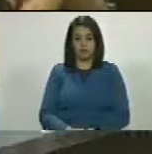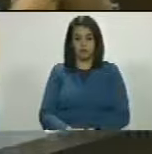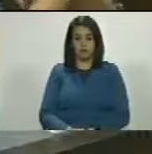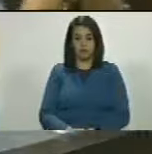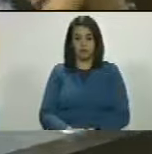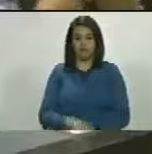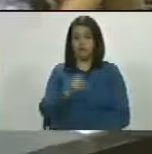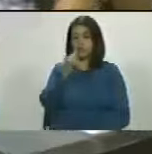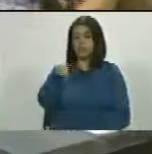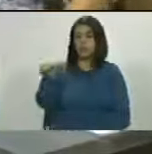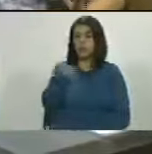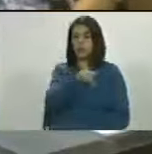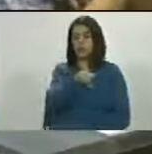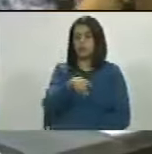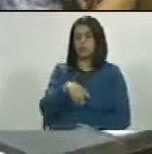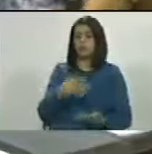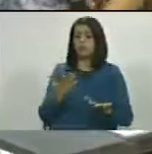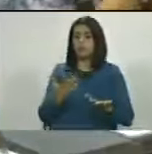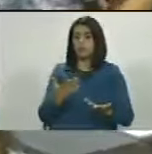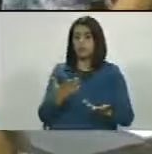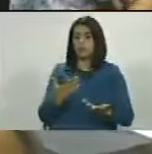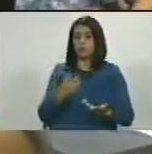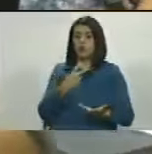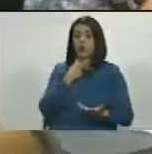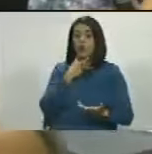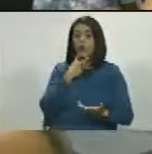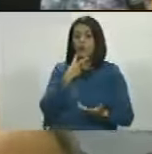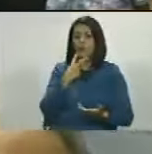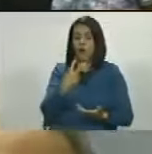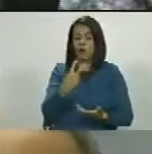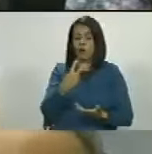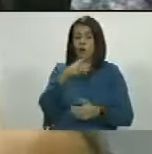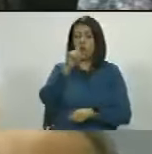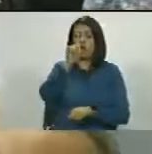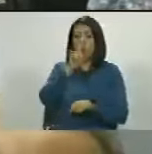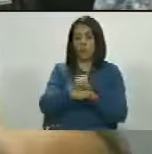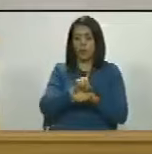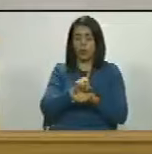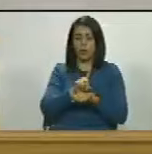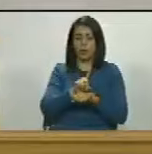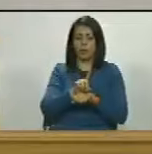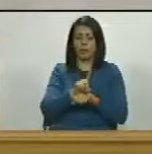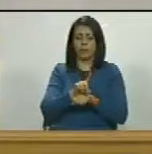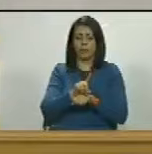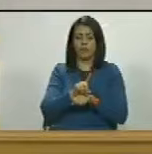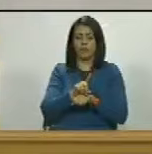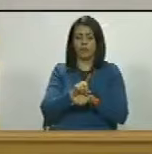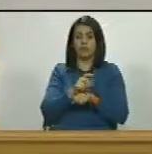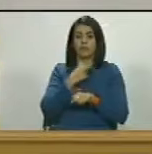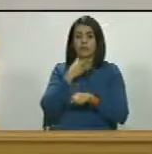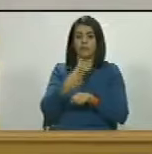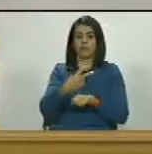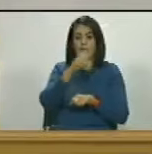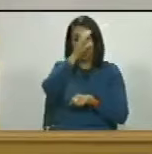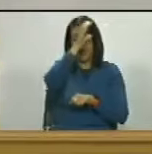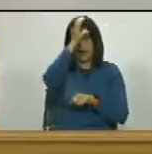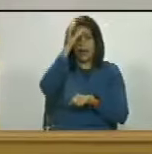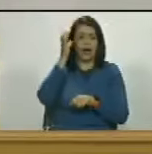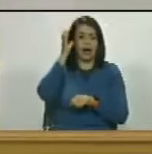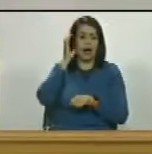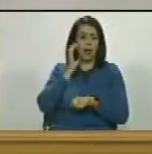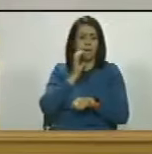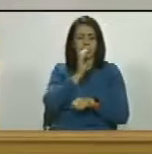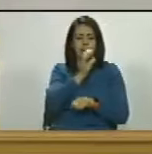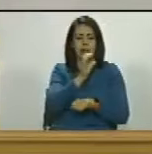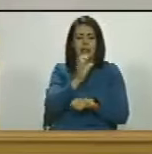o no o hubo una voz una sola voz abrió la boca Capriles Radonsky que milita en ese